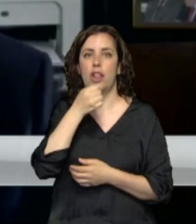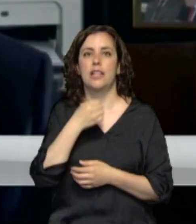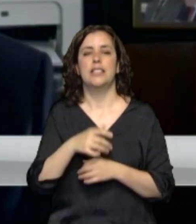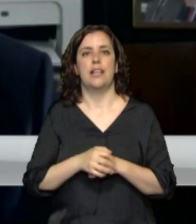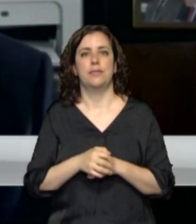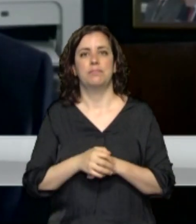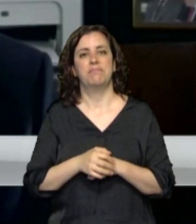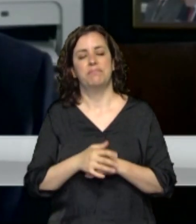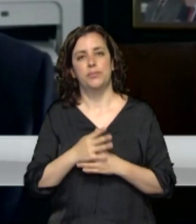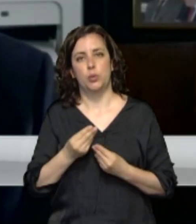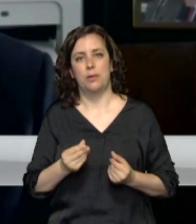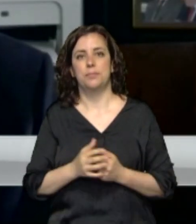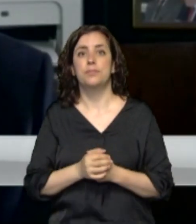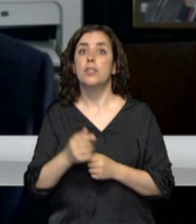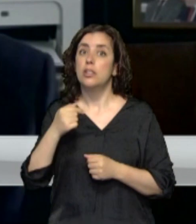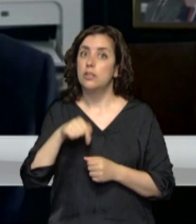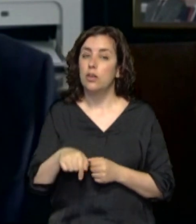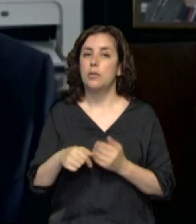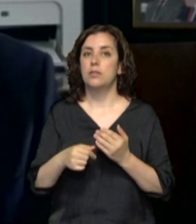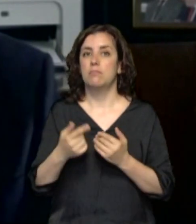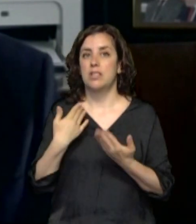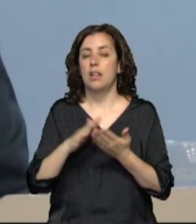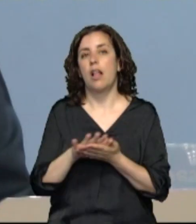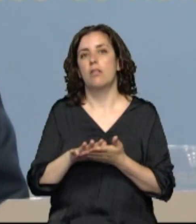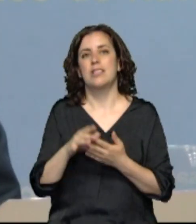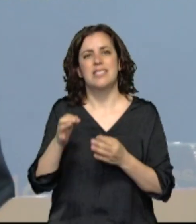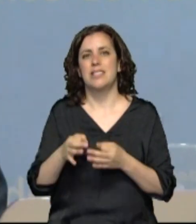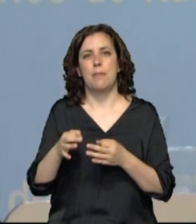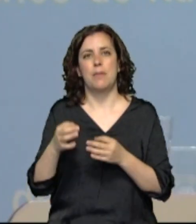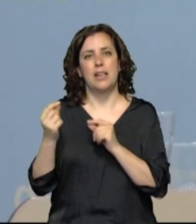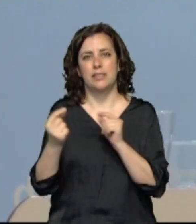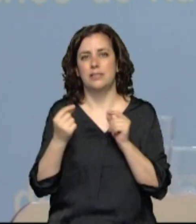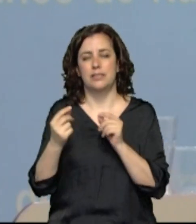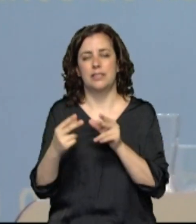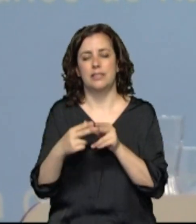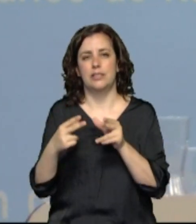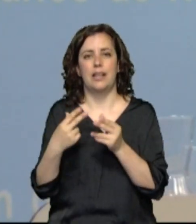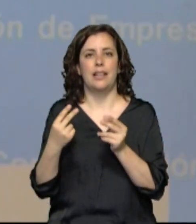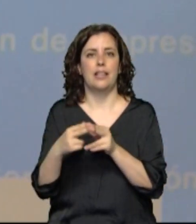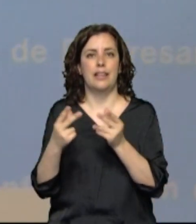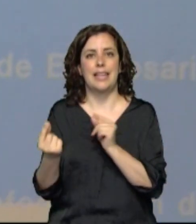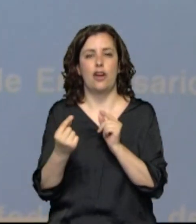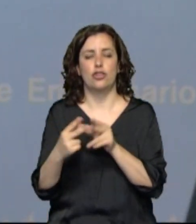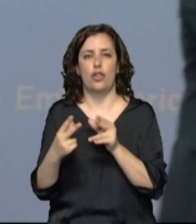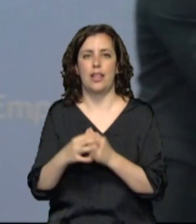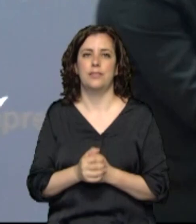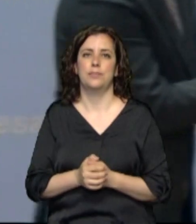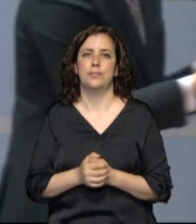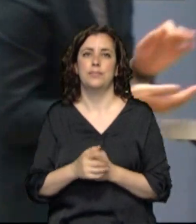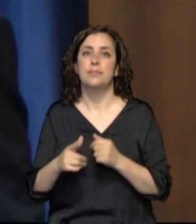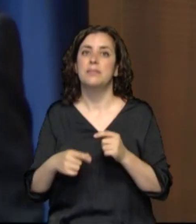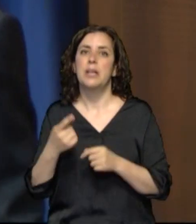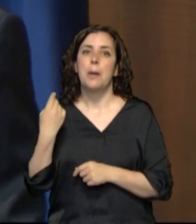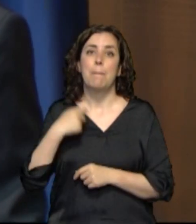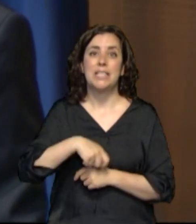de la comunidad, lo digo alto y claro, siempre con legatía institucional. Alzaban la voz más crítica el presidente saliente y el actual de la CEN.